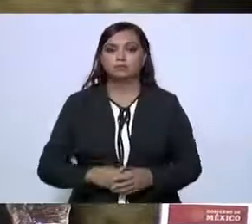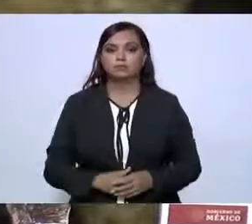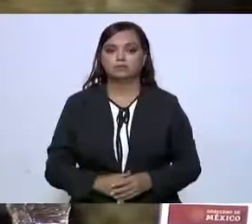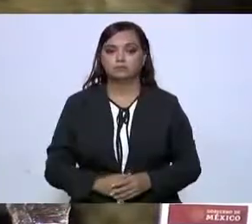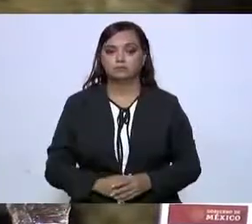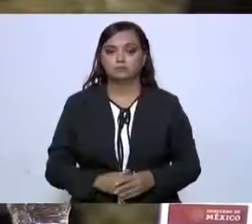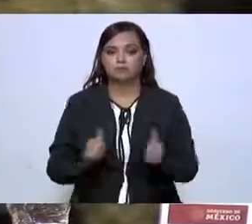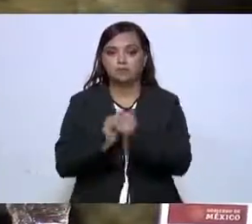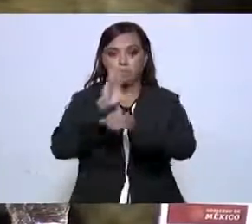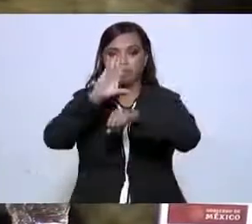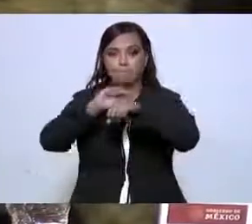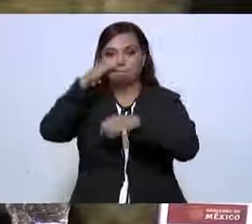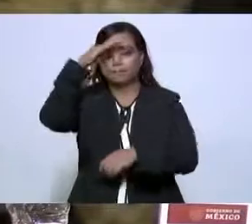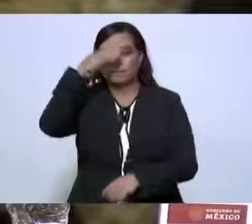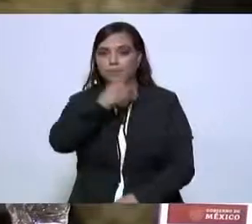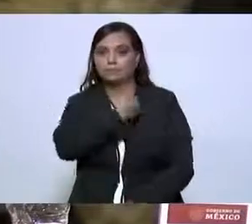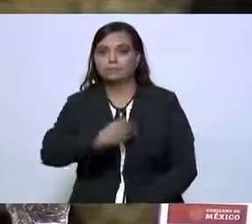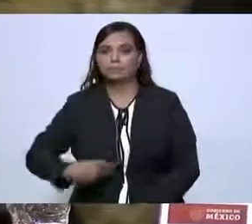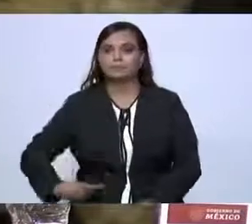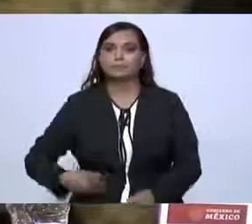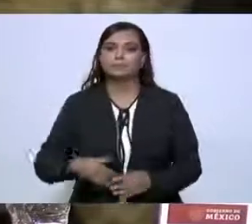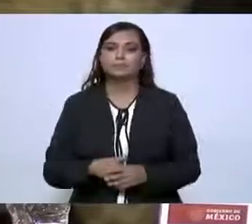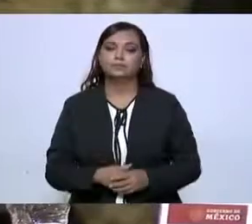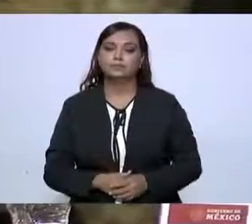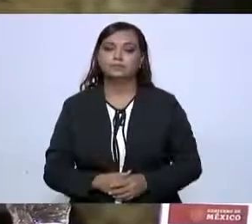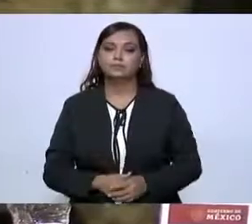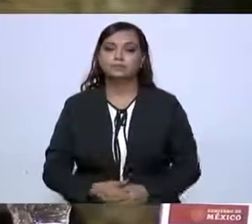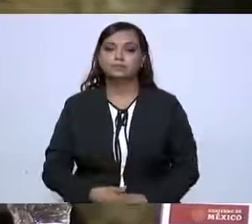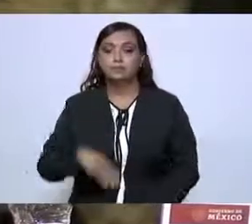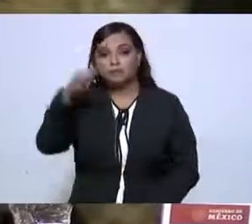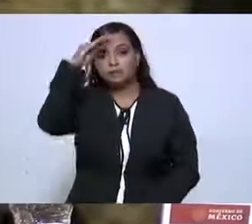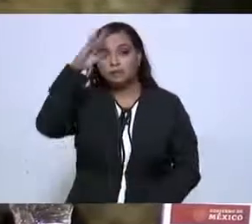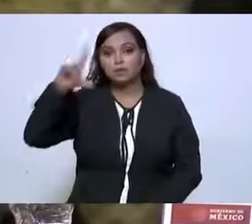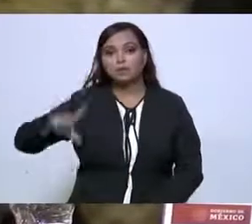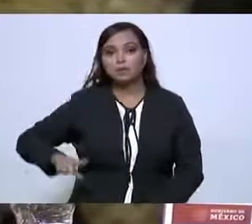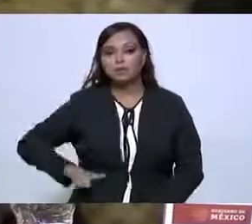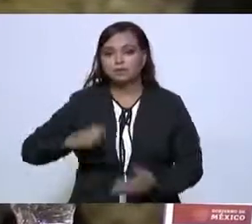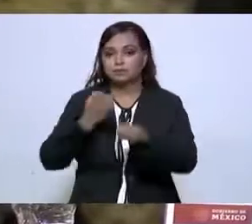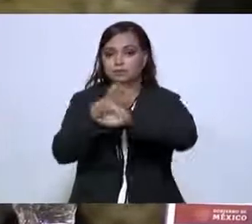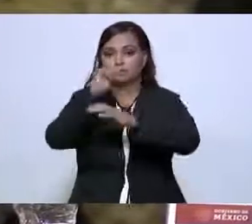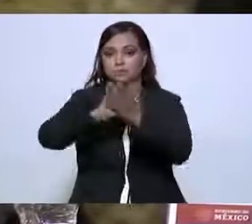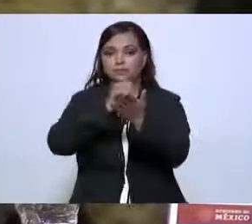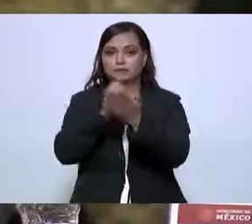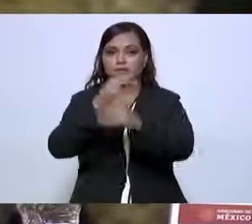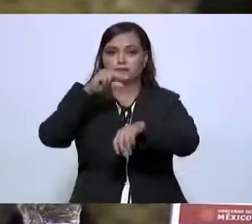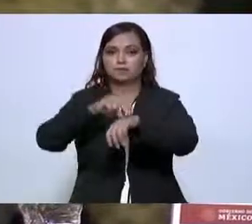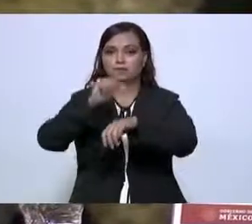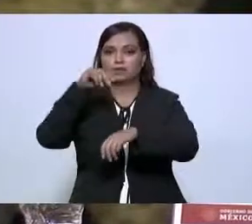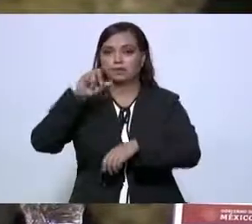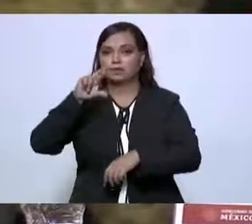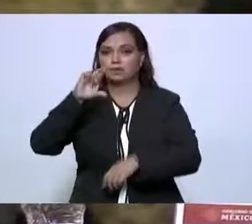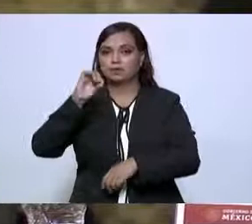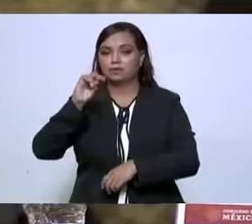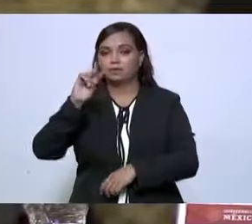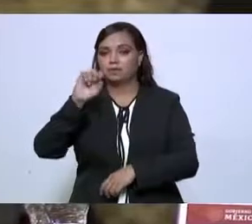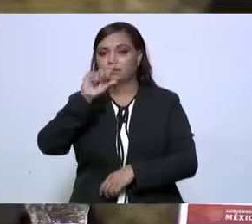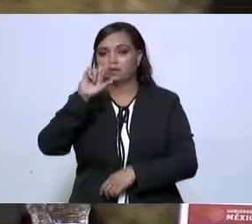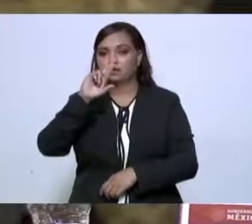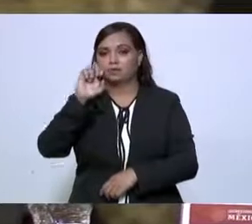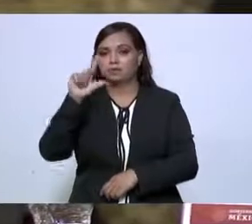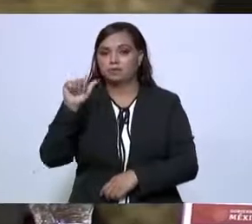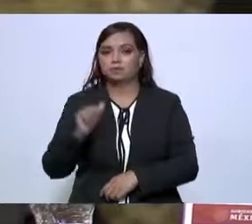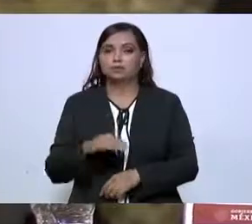Con su permiso señor presidente, señor gobernador de Tamaulipas, doctor Américo Villarreal, compañeros.